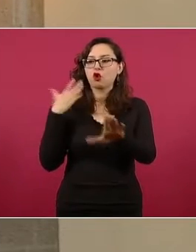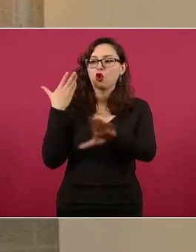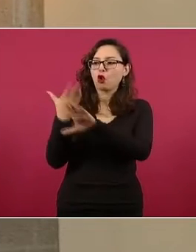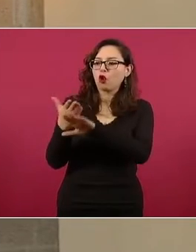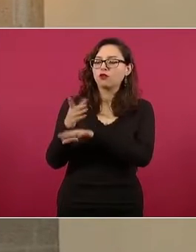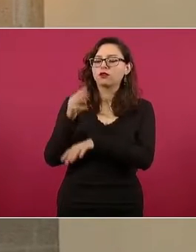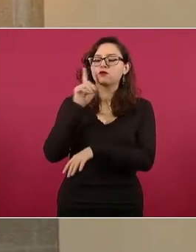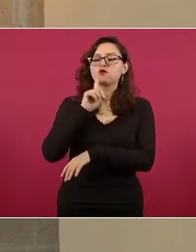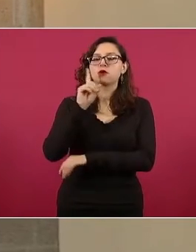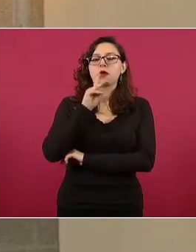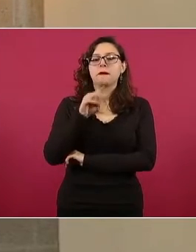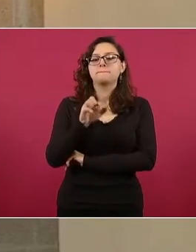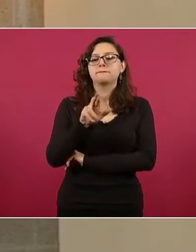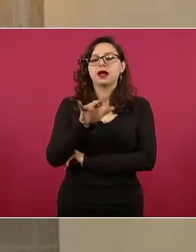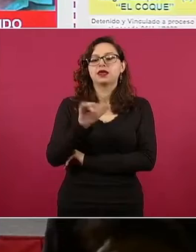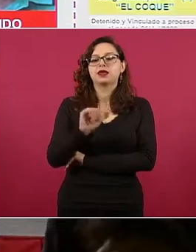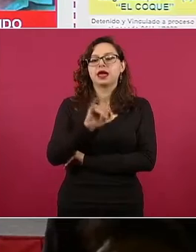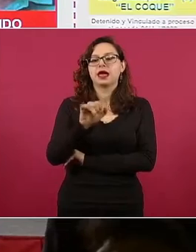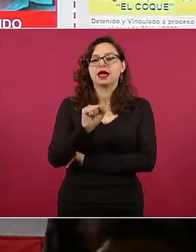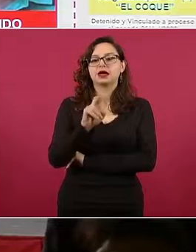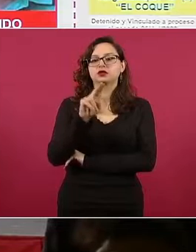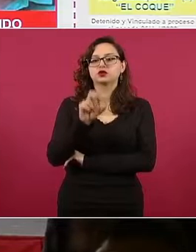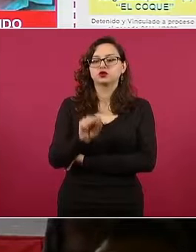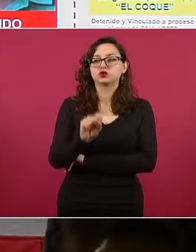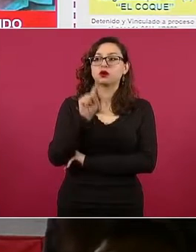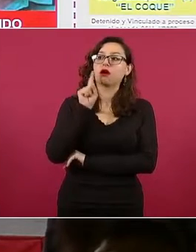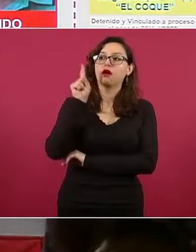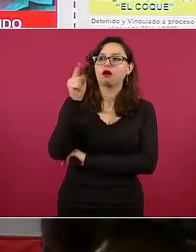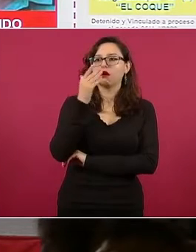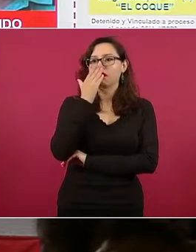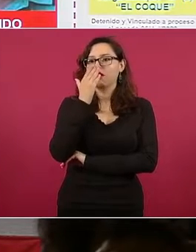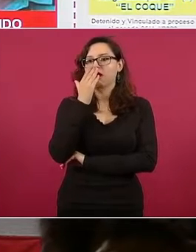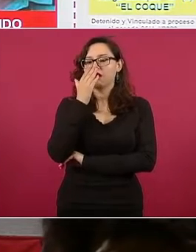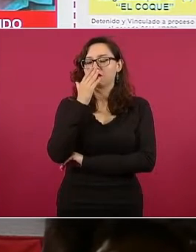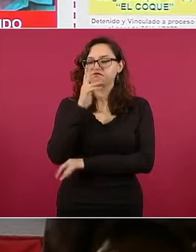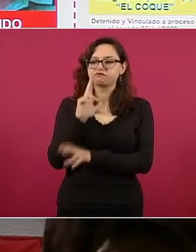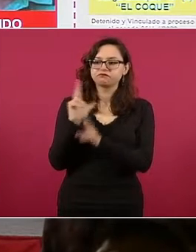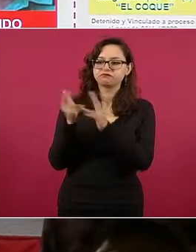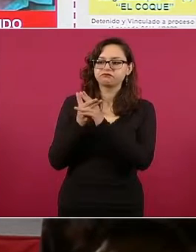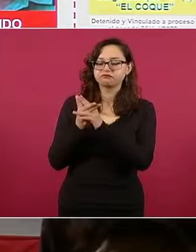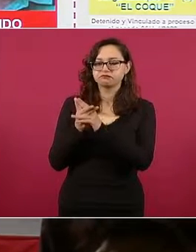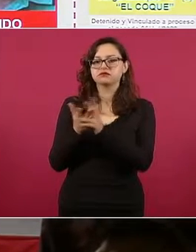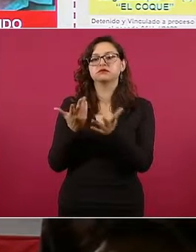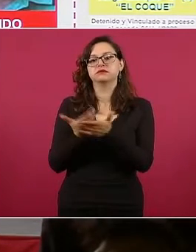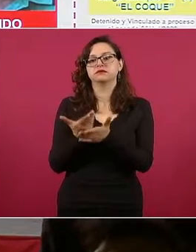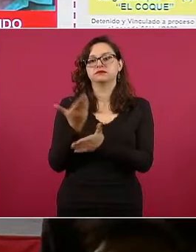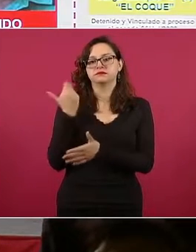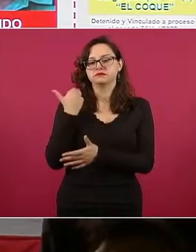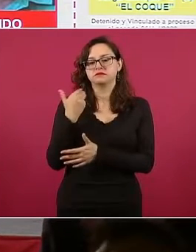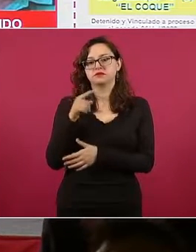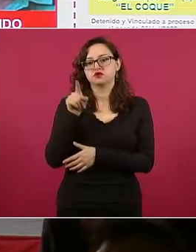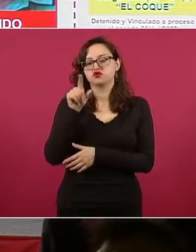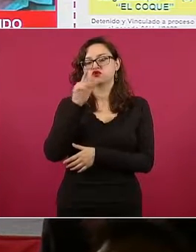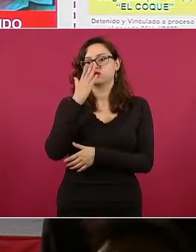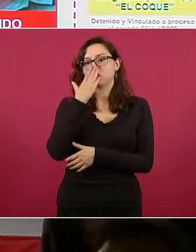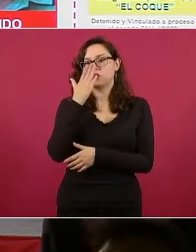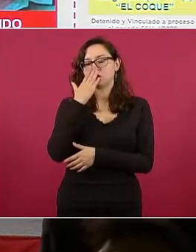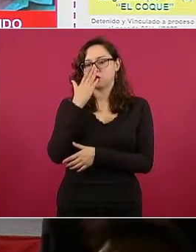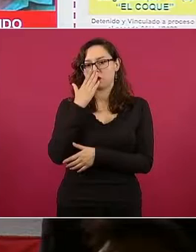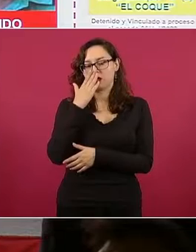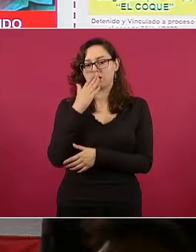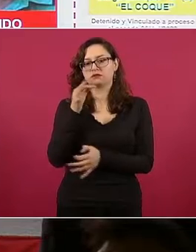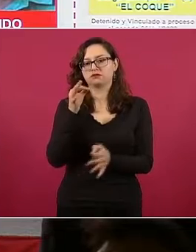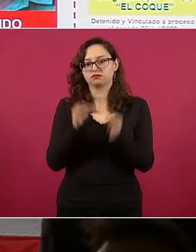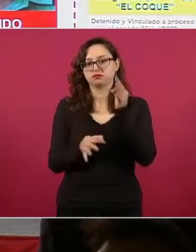en Sonora. El pasado 29 de julio, elementos de la Fiscalía General de Justicia de Sonora, la